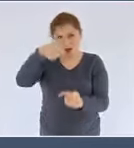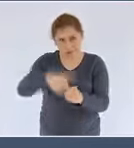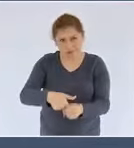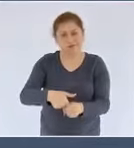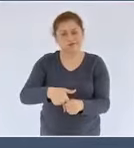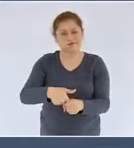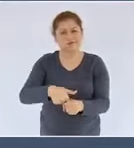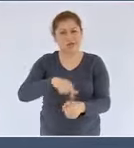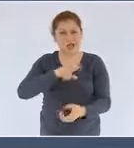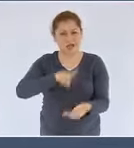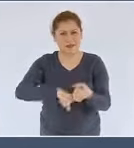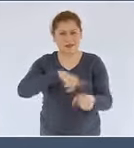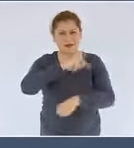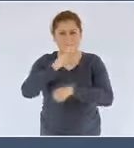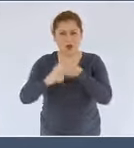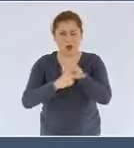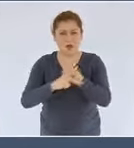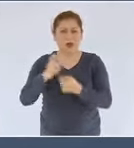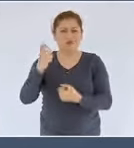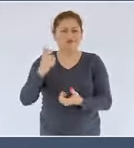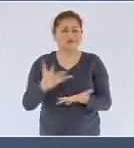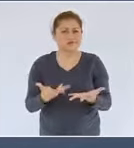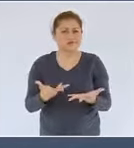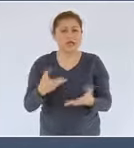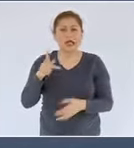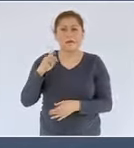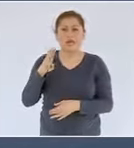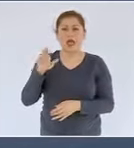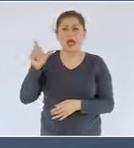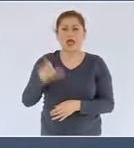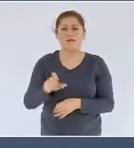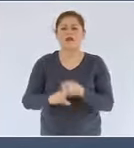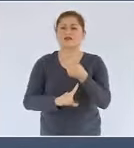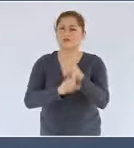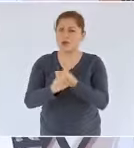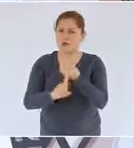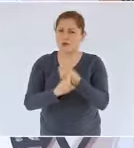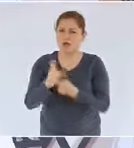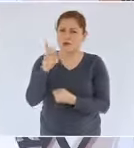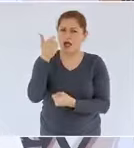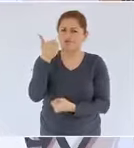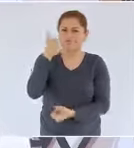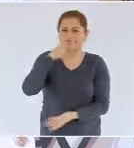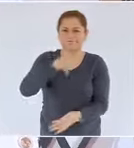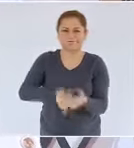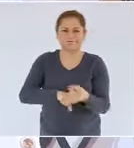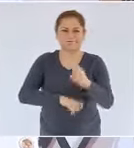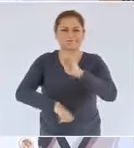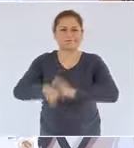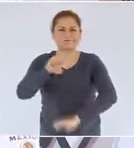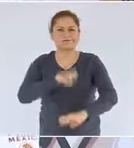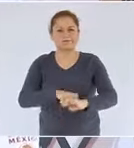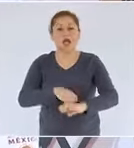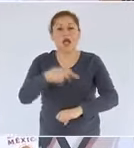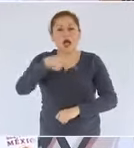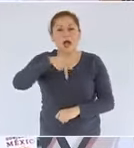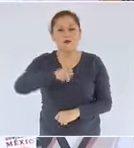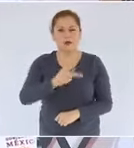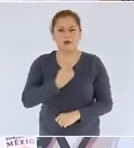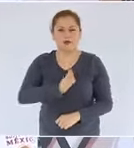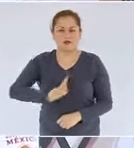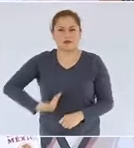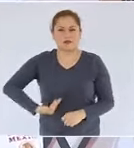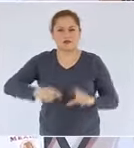finanzas de Pemex se vieron sumamente afectadas. Gracias al respaldo del presidente de la